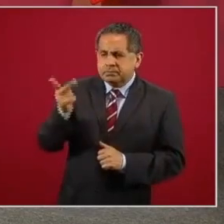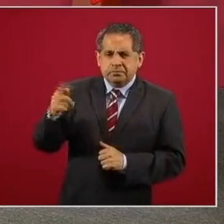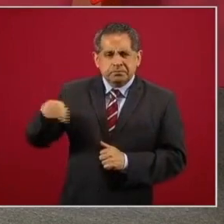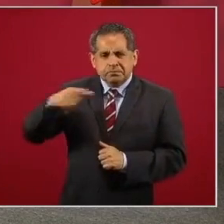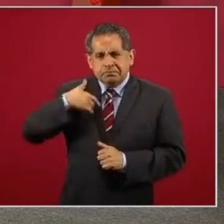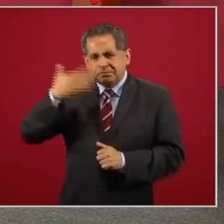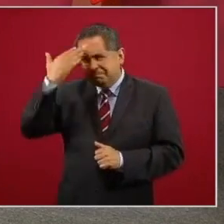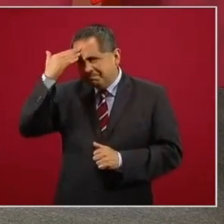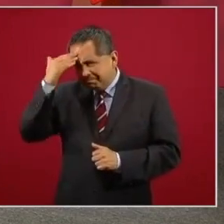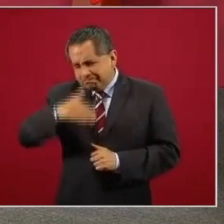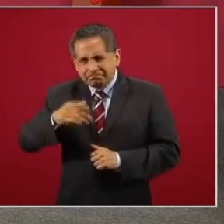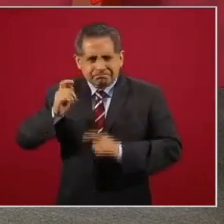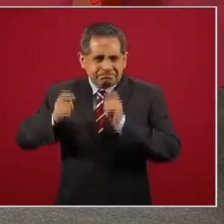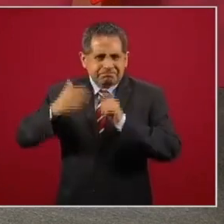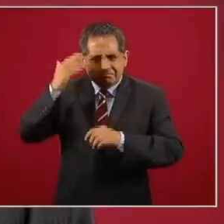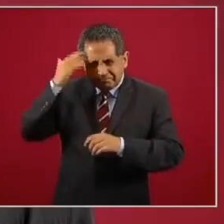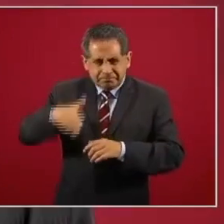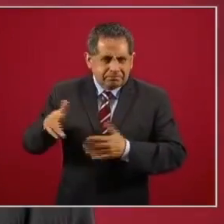que saben